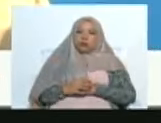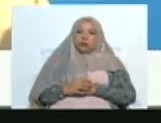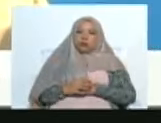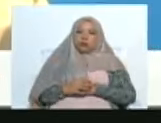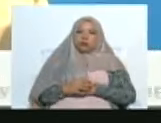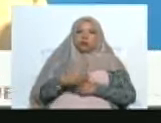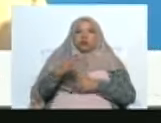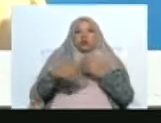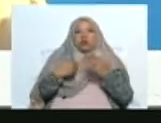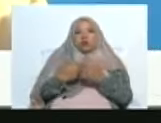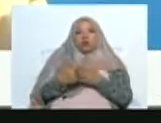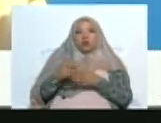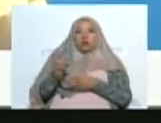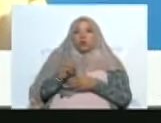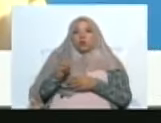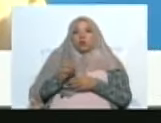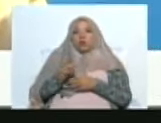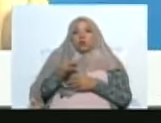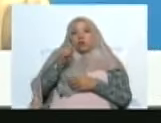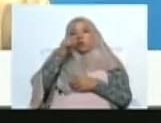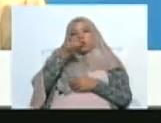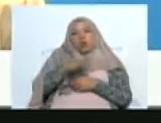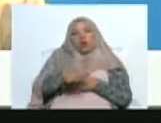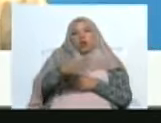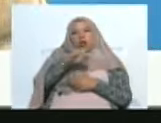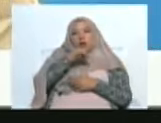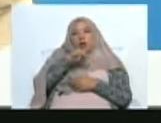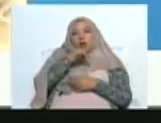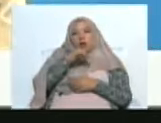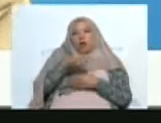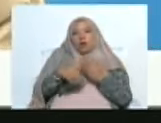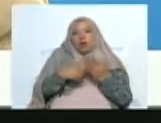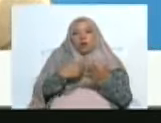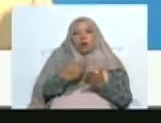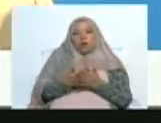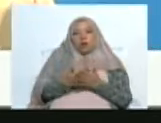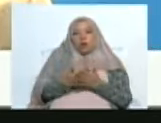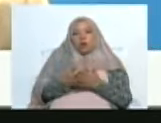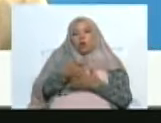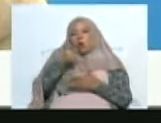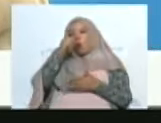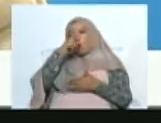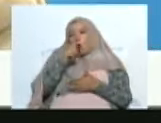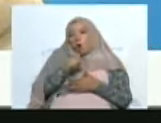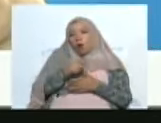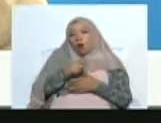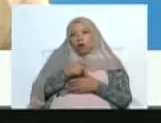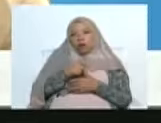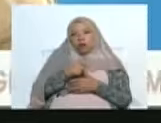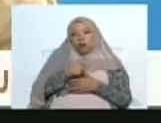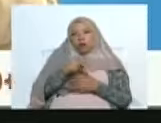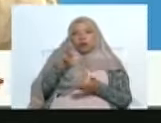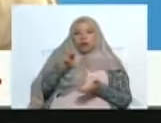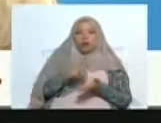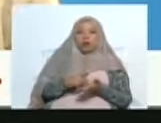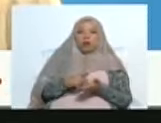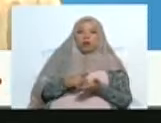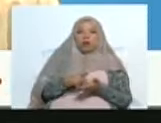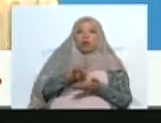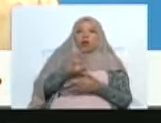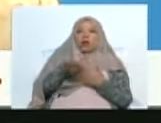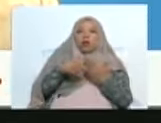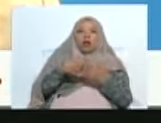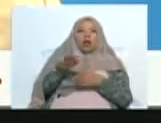lo mío es un verbo como muy difícil de entender, pero quiero, porque el castellano mío es muy campesino.